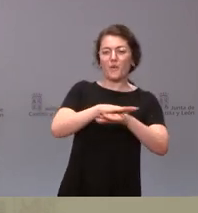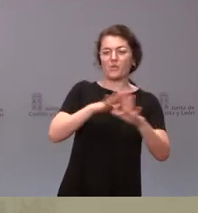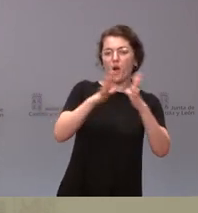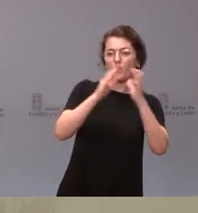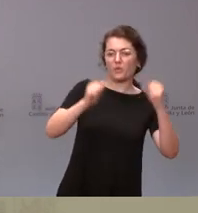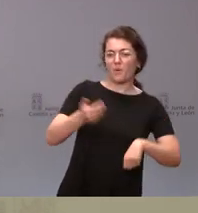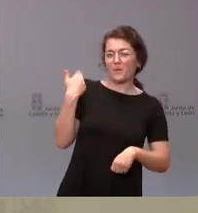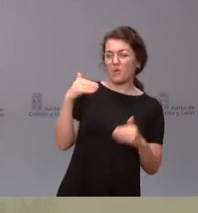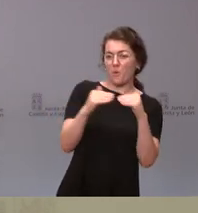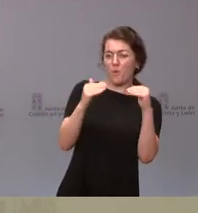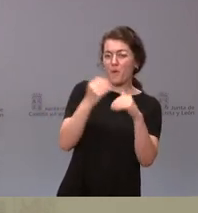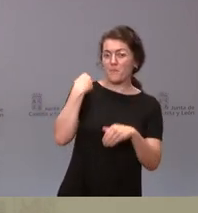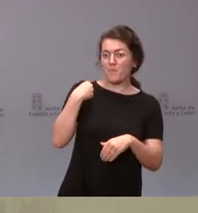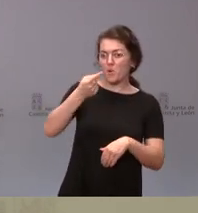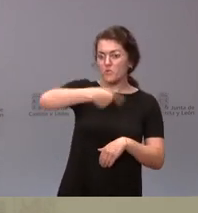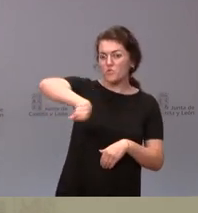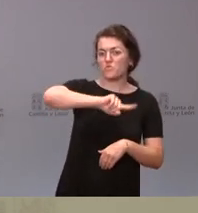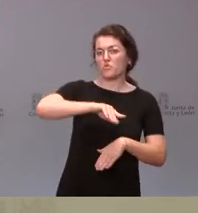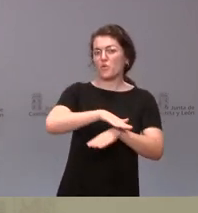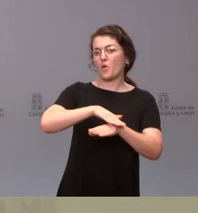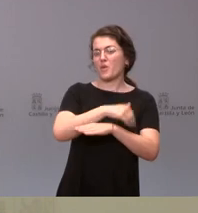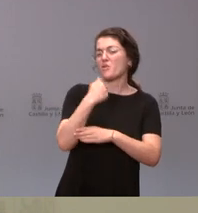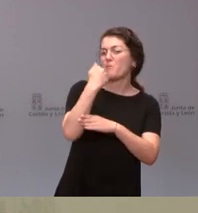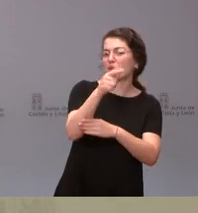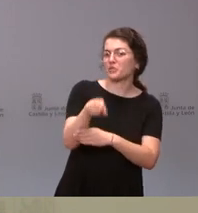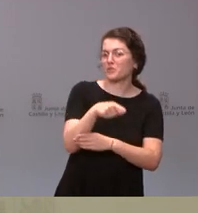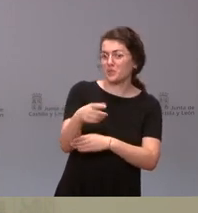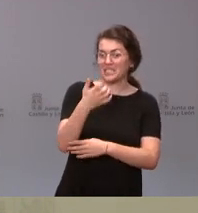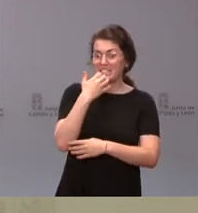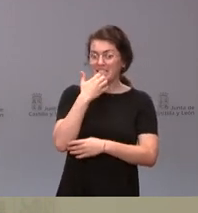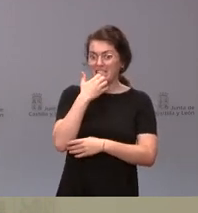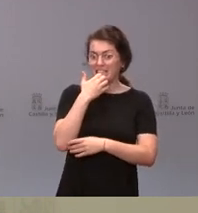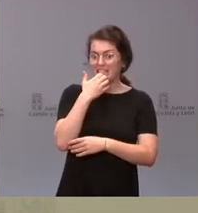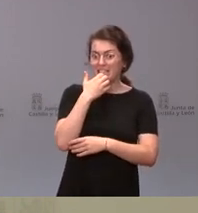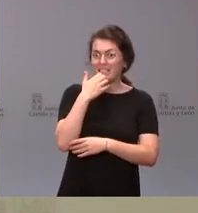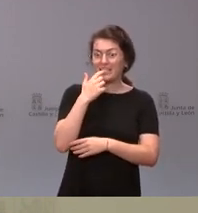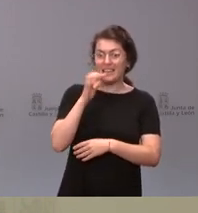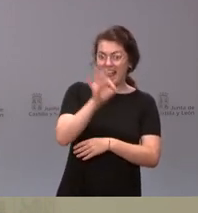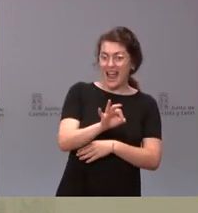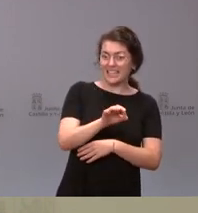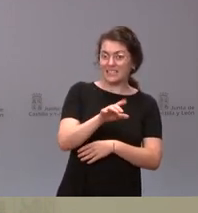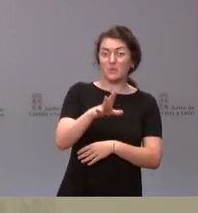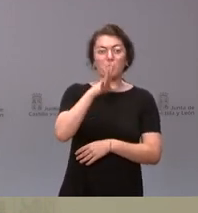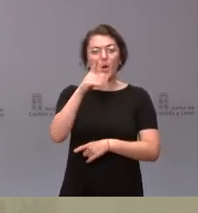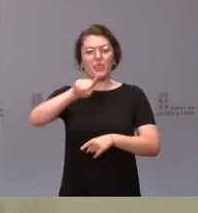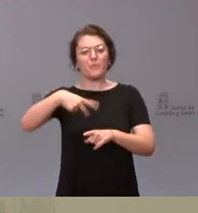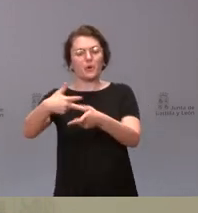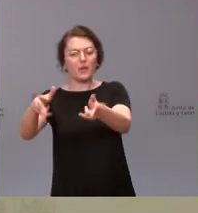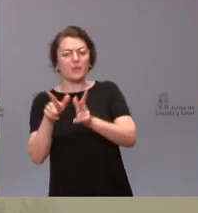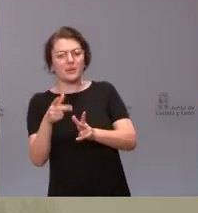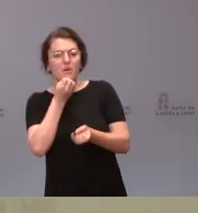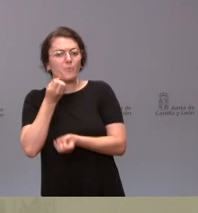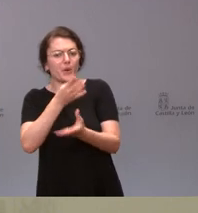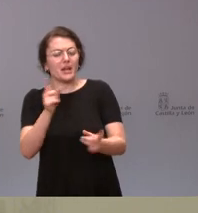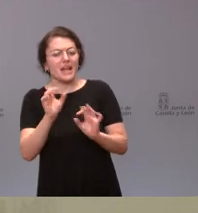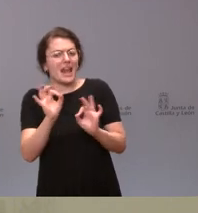con el apoyo de todo el Ejecutivo en general. Y si fue así, ¿por qué no se nos informó de este acuerdo en la rueda de prensa posterior? El